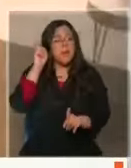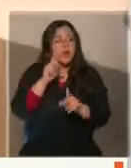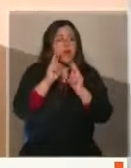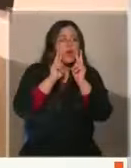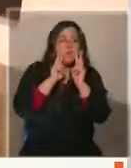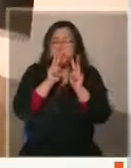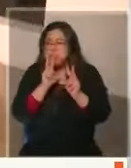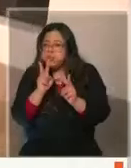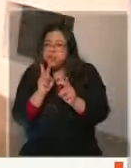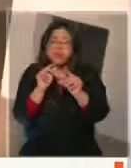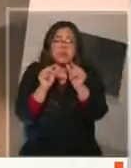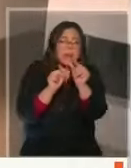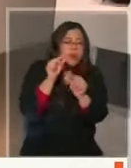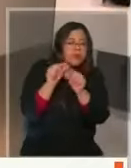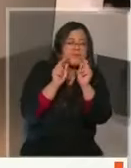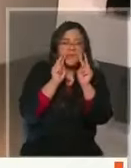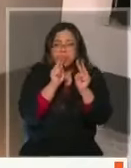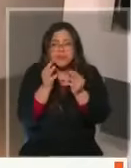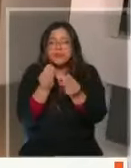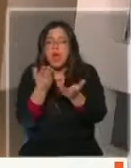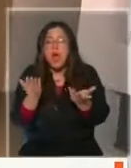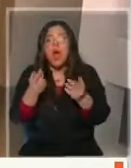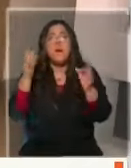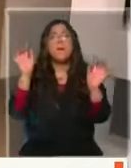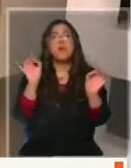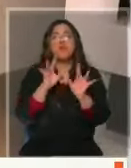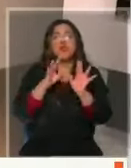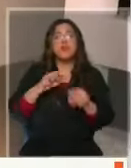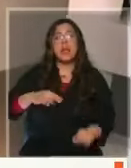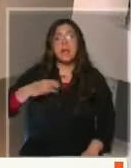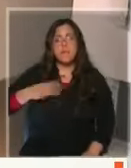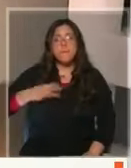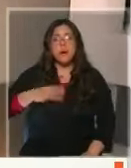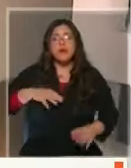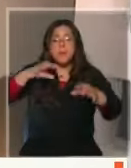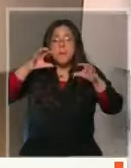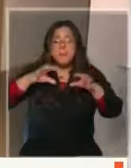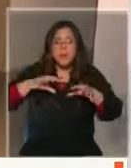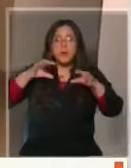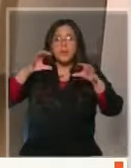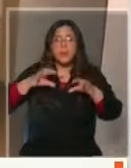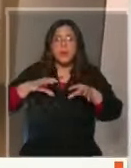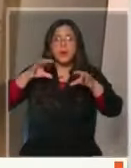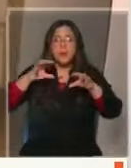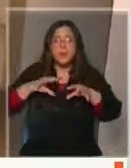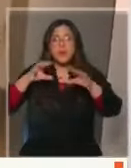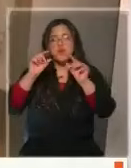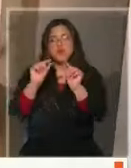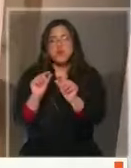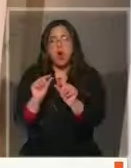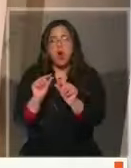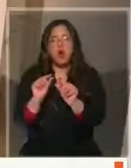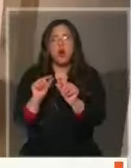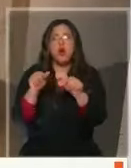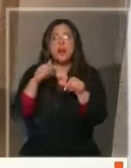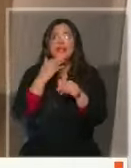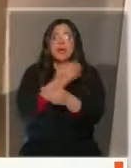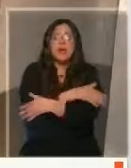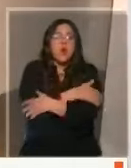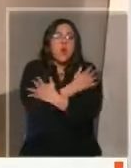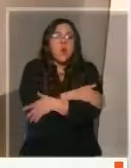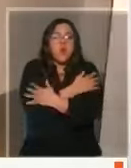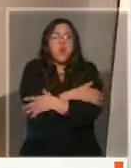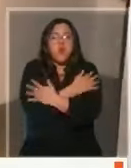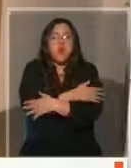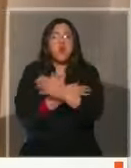al menos esta semana, a lo más, podría caer algo el martes en la región metropolitana, en la zona central, pero muy ocasional, y se toma el frío gran parte de